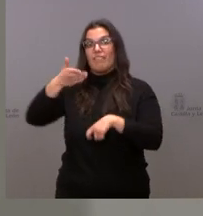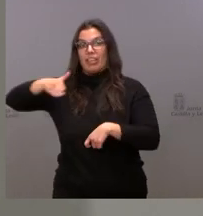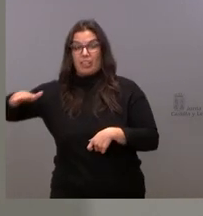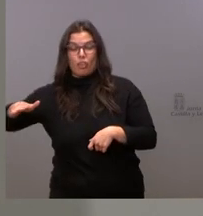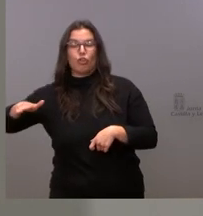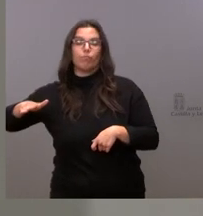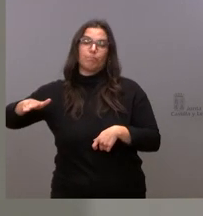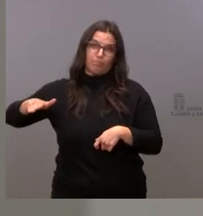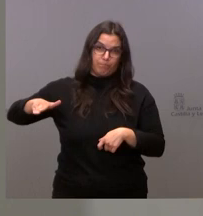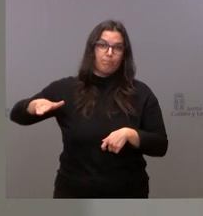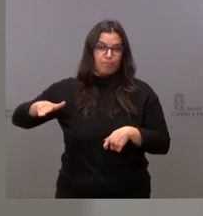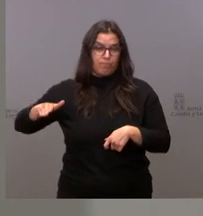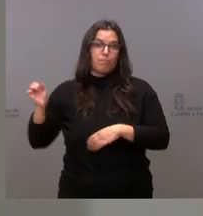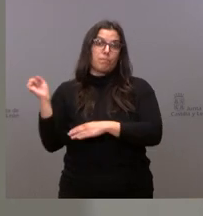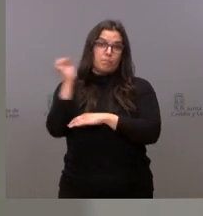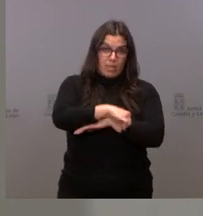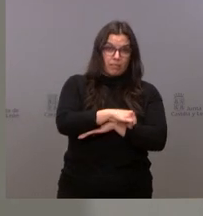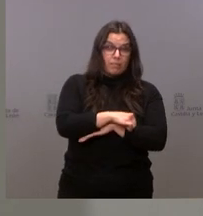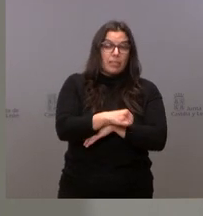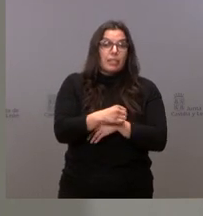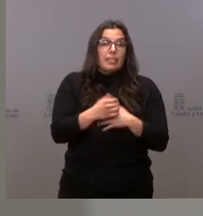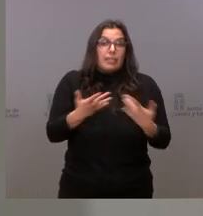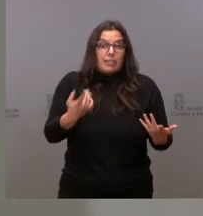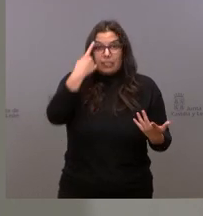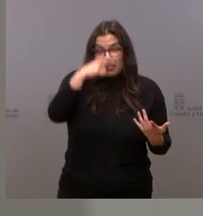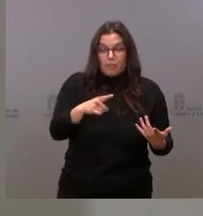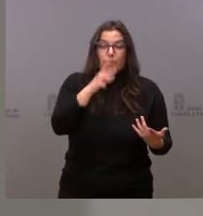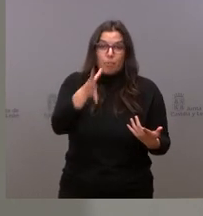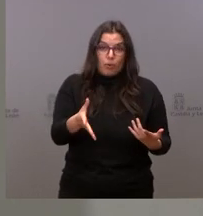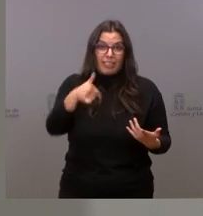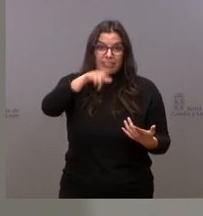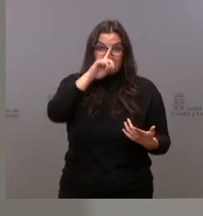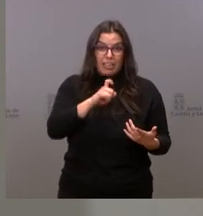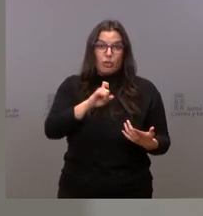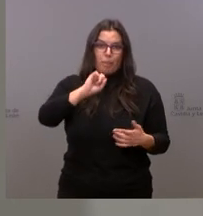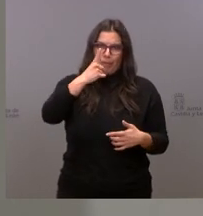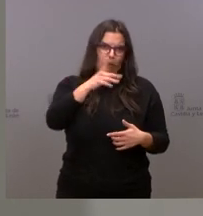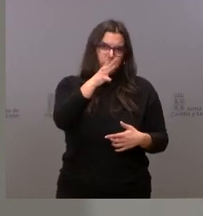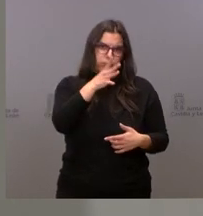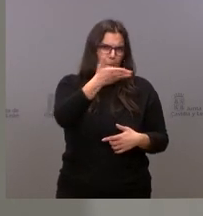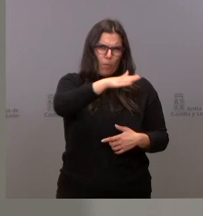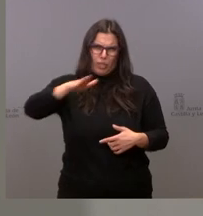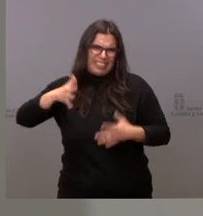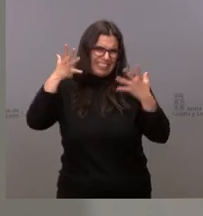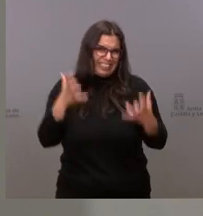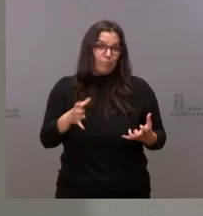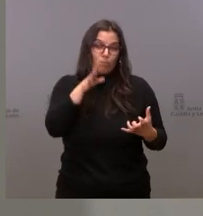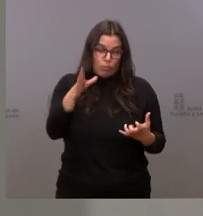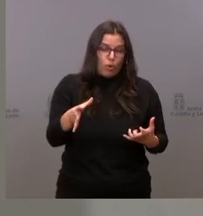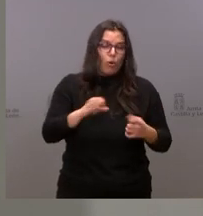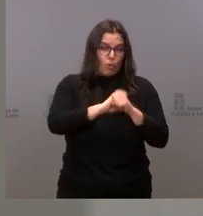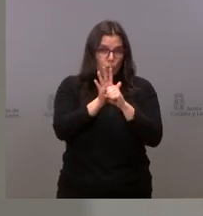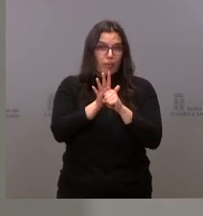saben que este año, aparte del incremento tremendo de la mortalidad por la